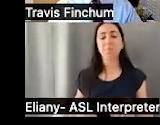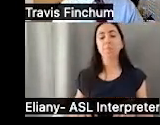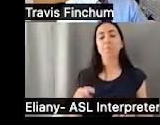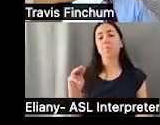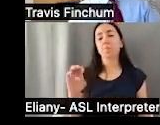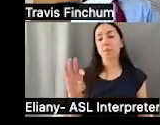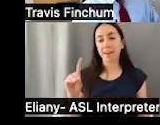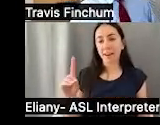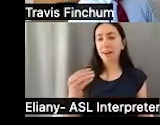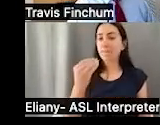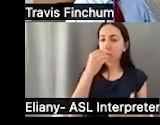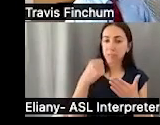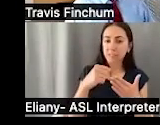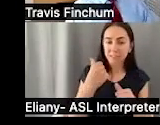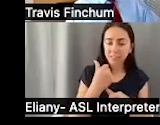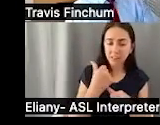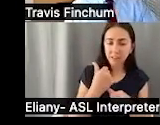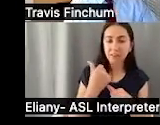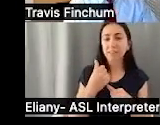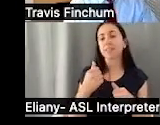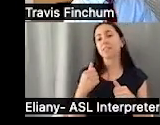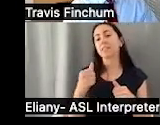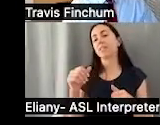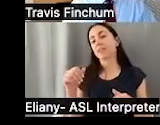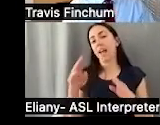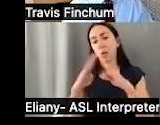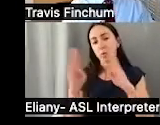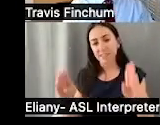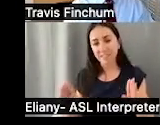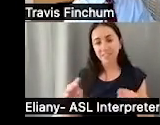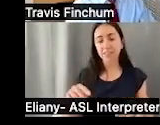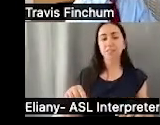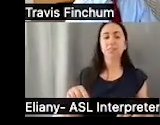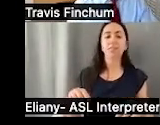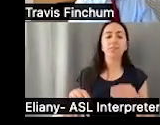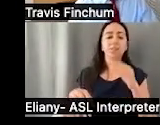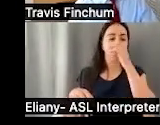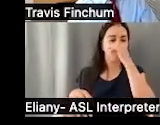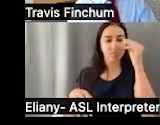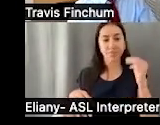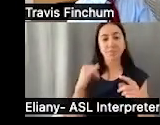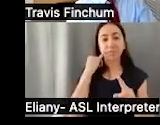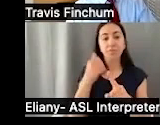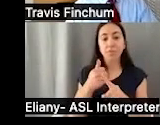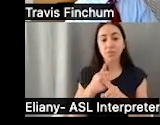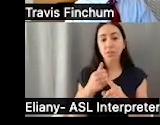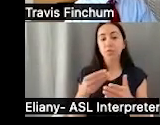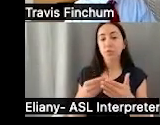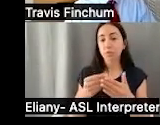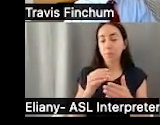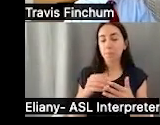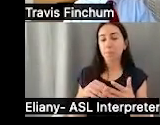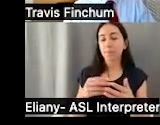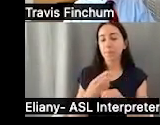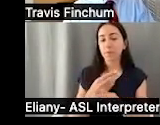que tiene financiación federal. Por ejemplo, SSI, asistencia alimenticia, viviendas,